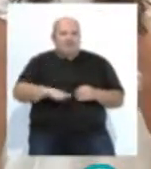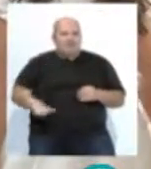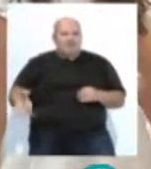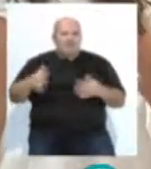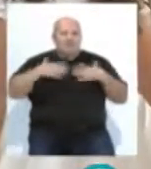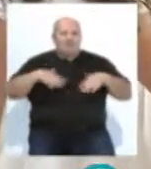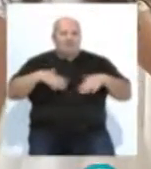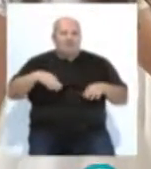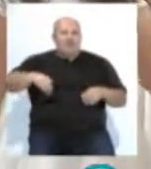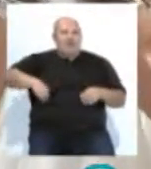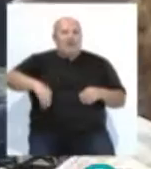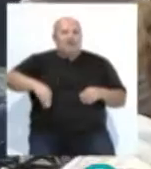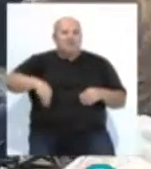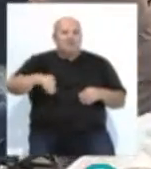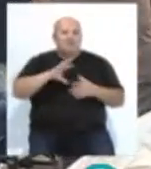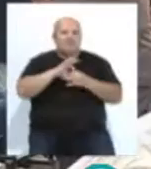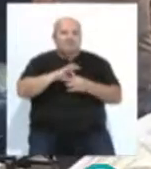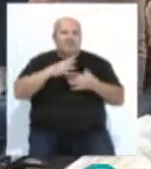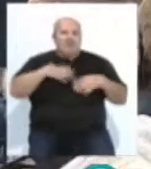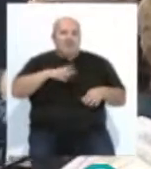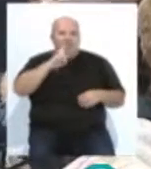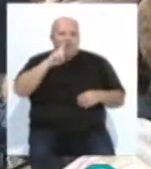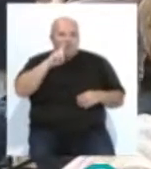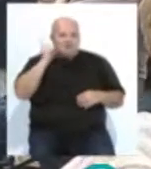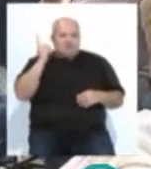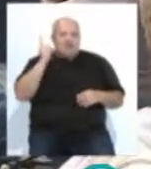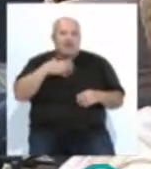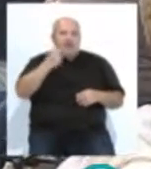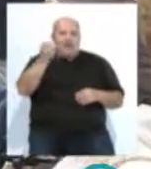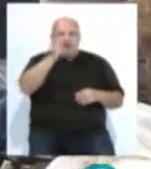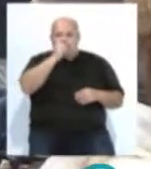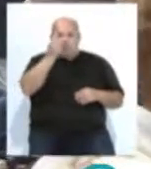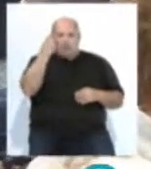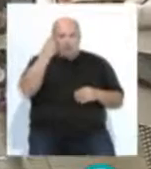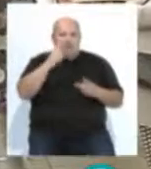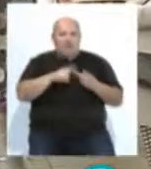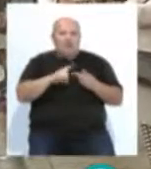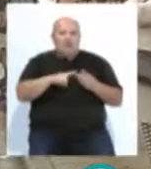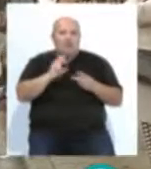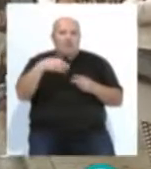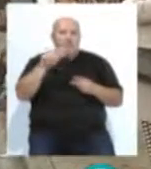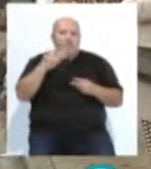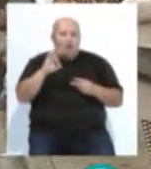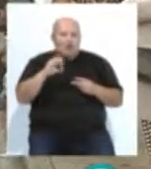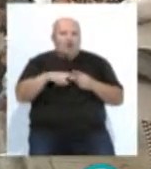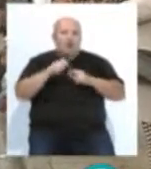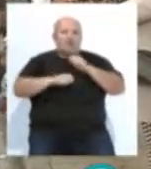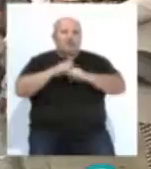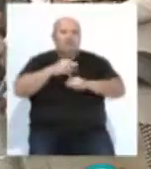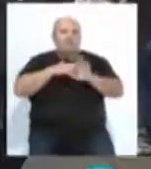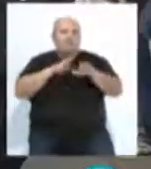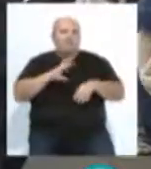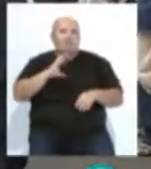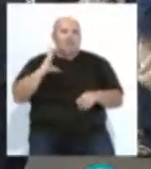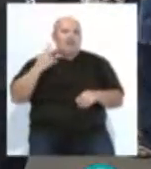colegio vestidos de monaguillos con una beca en azul y rosa, antiguos alumnos, el hogar de Don Bosco, la Asociación de Devotos de